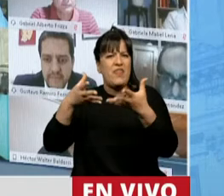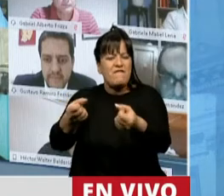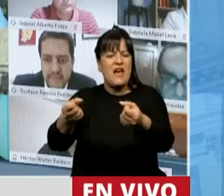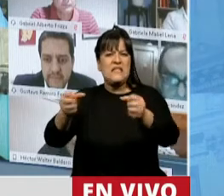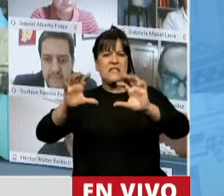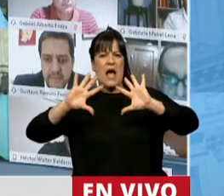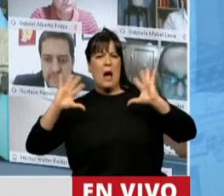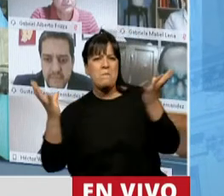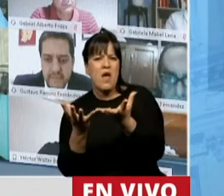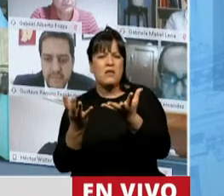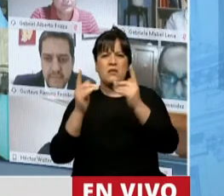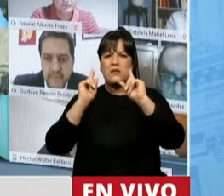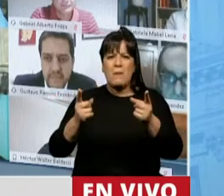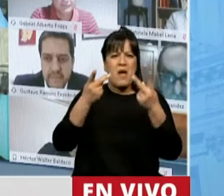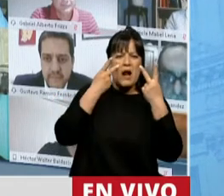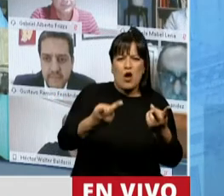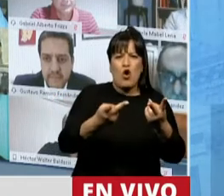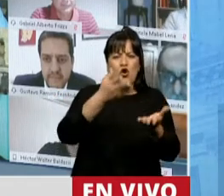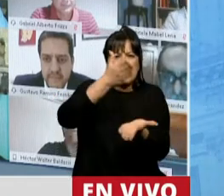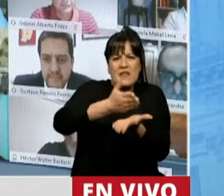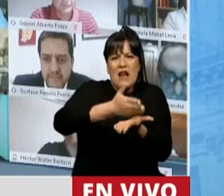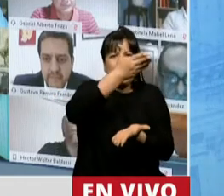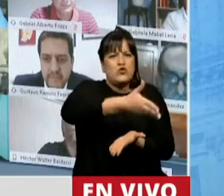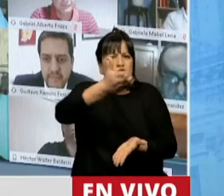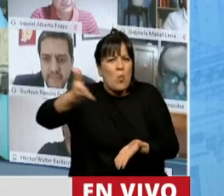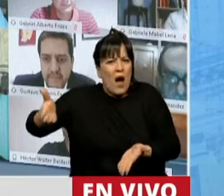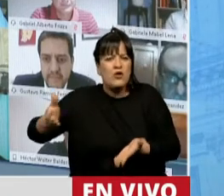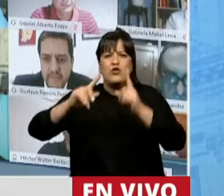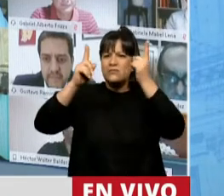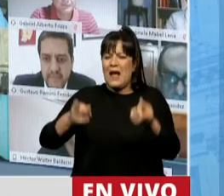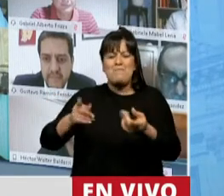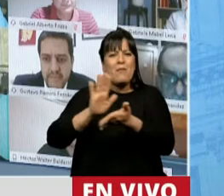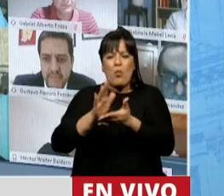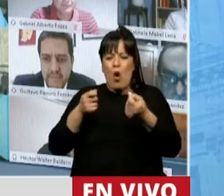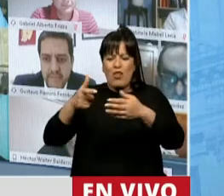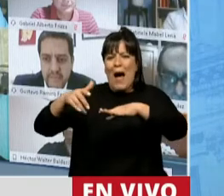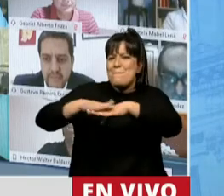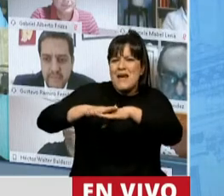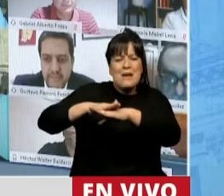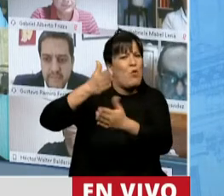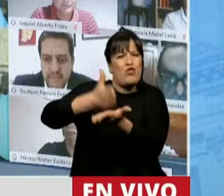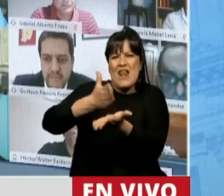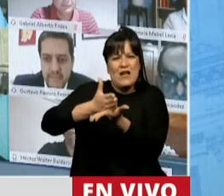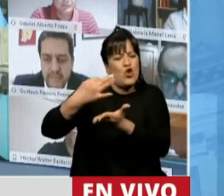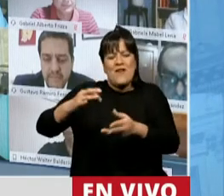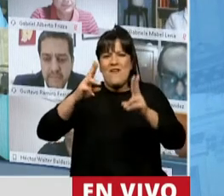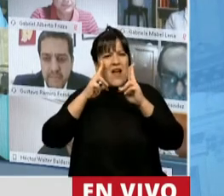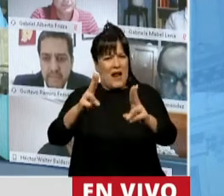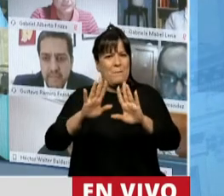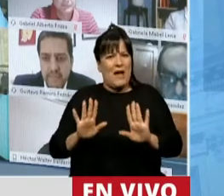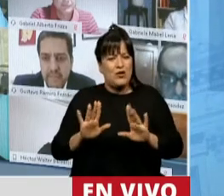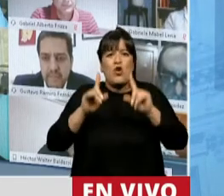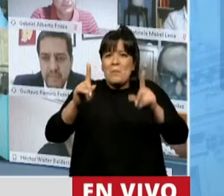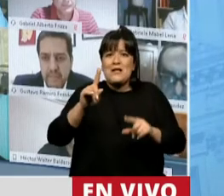reconocimiento de los derechos humanos y también que establece un piso mínimo de derechos que necesariamente debe respetarse al